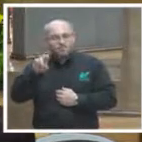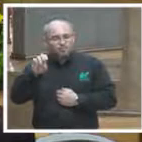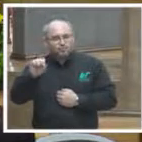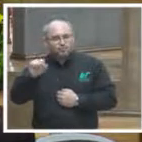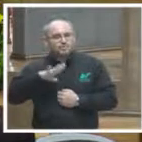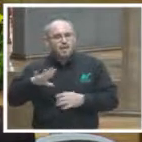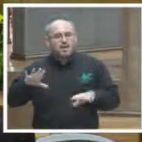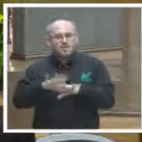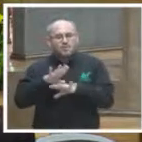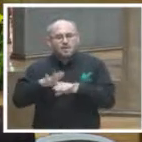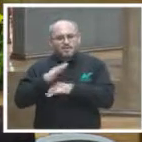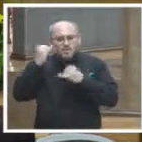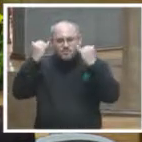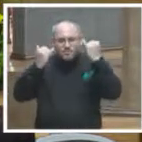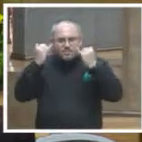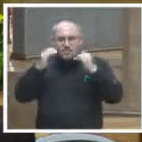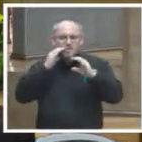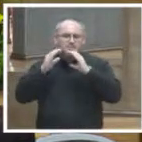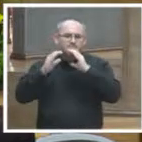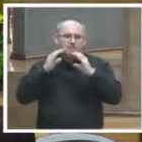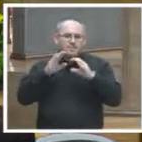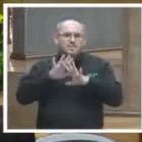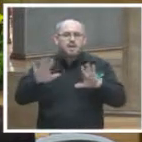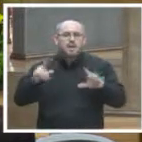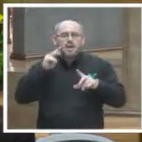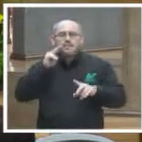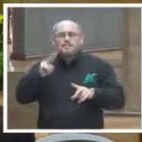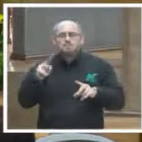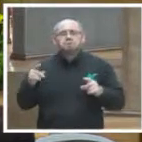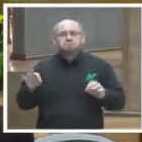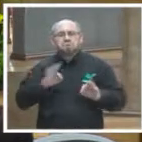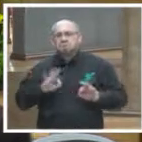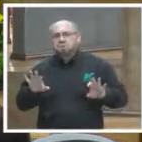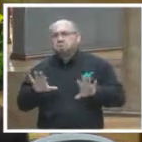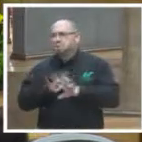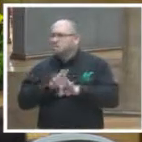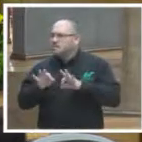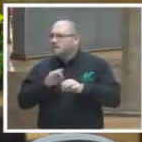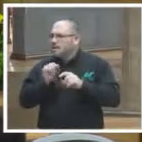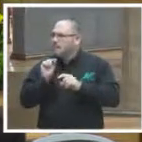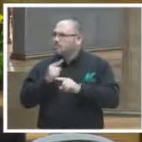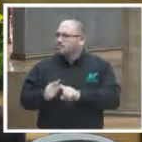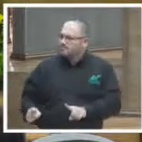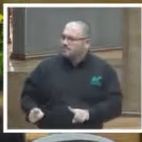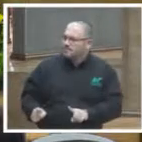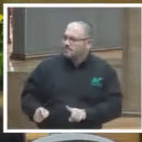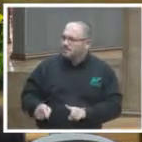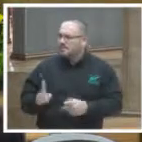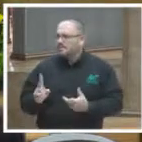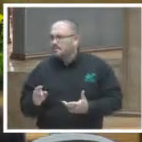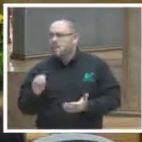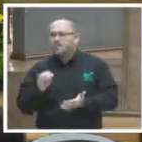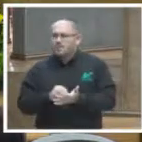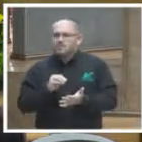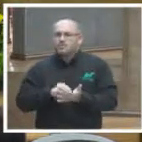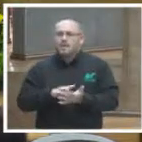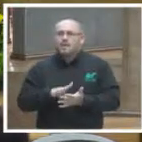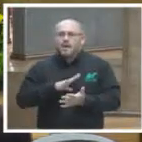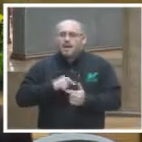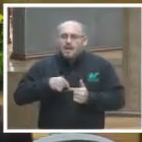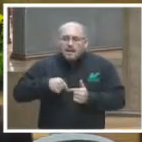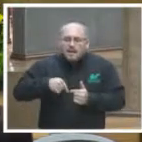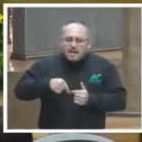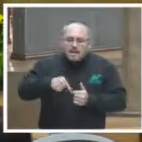cambio de paradigma en comunicación hay un redimensionamiento de uso de estas tecnologías pero todavía hay un proceso de